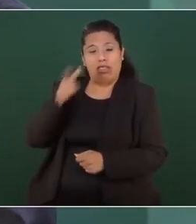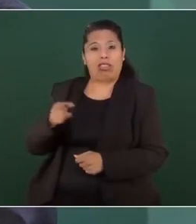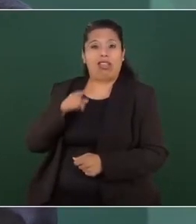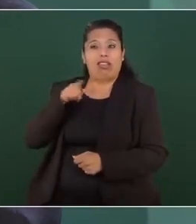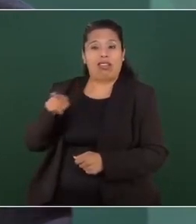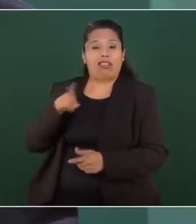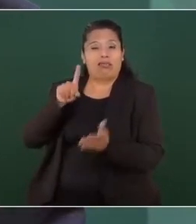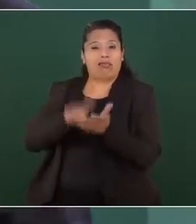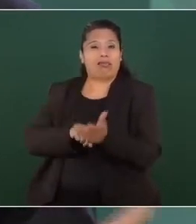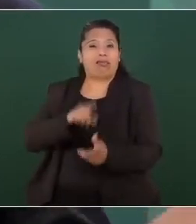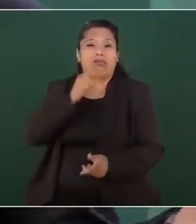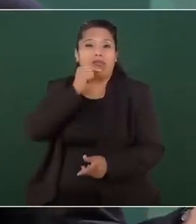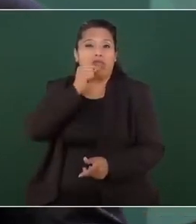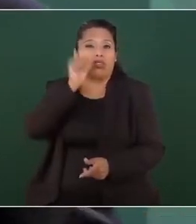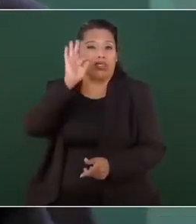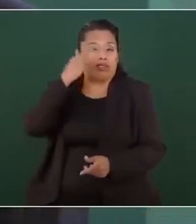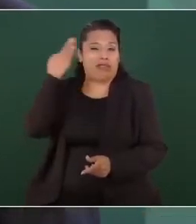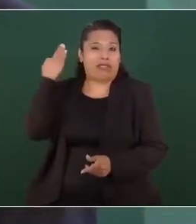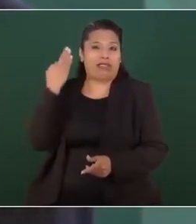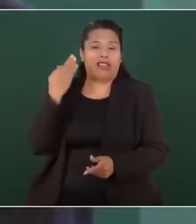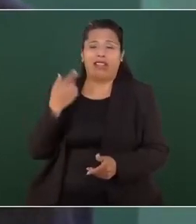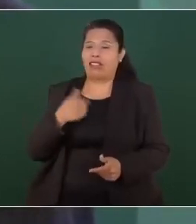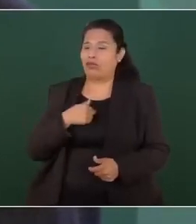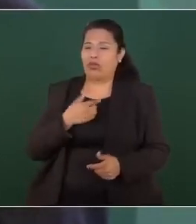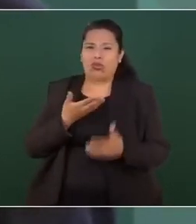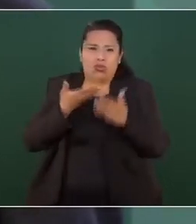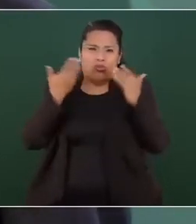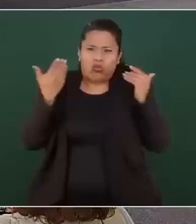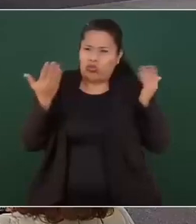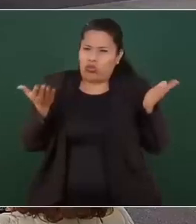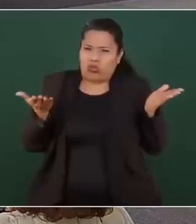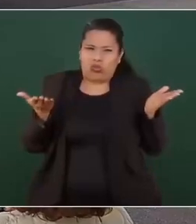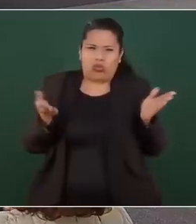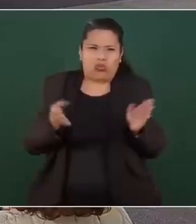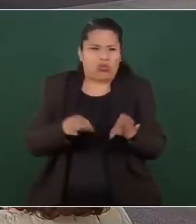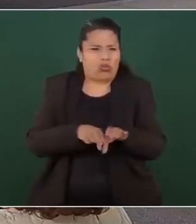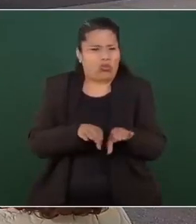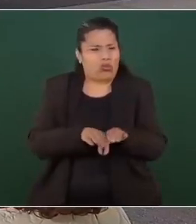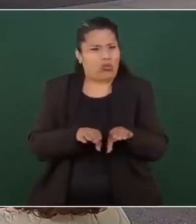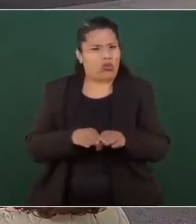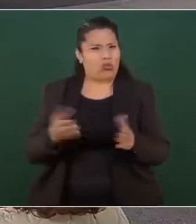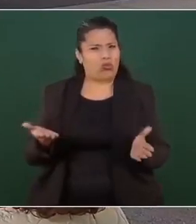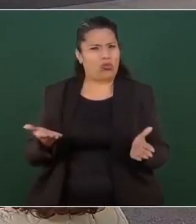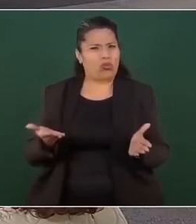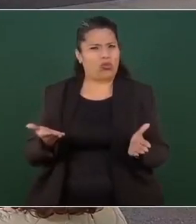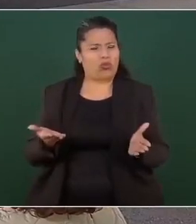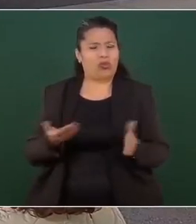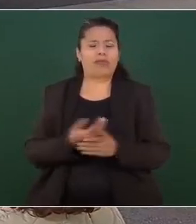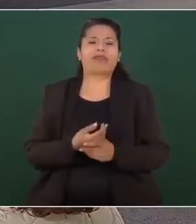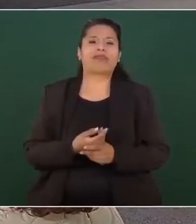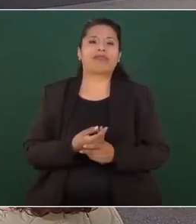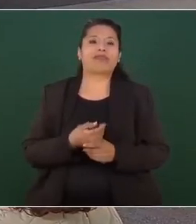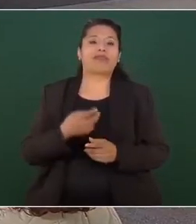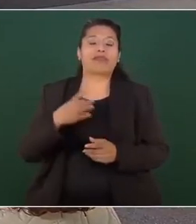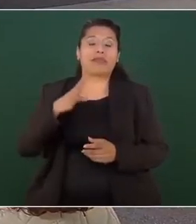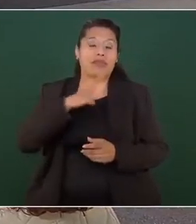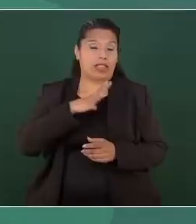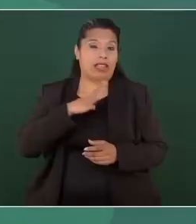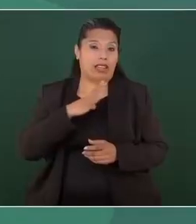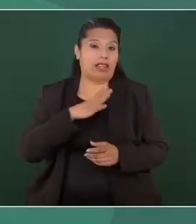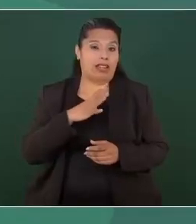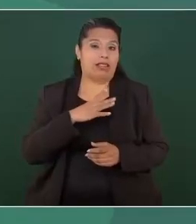Yo no sé cómo hay legisladores